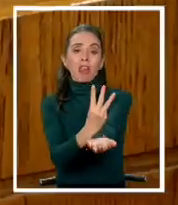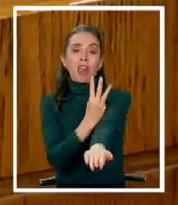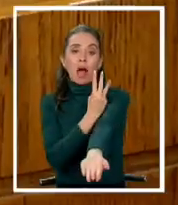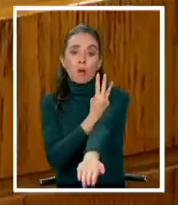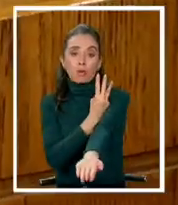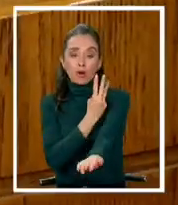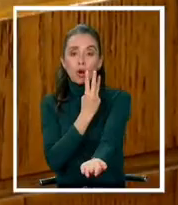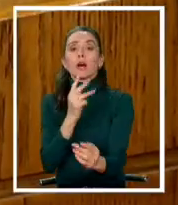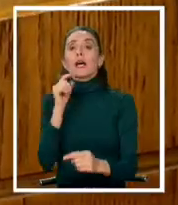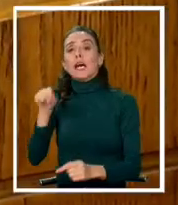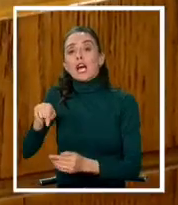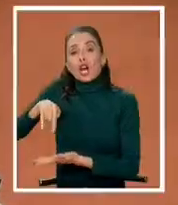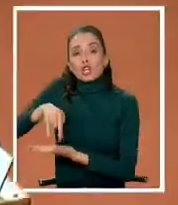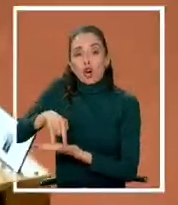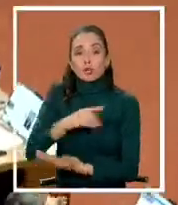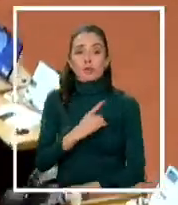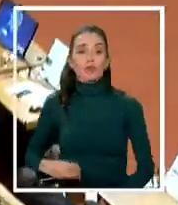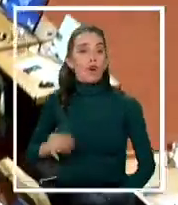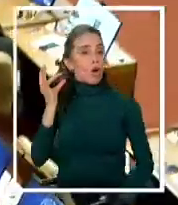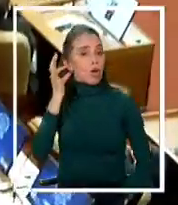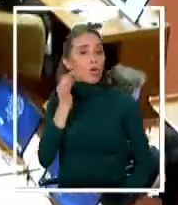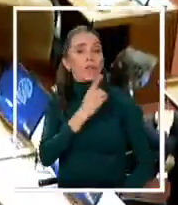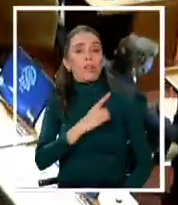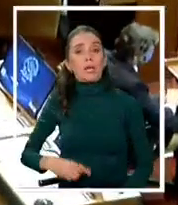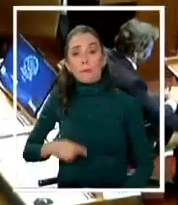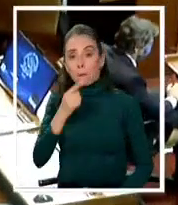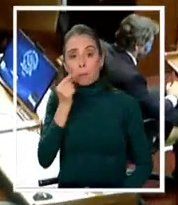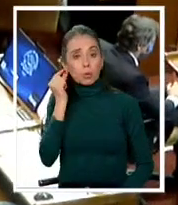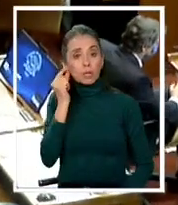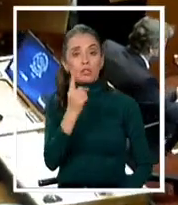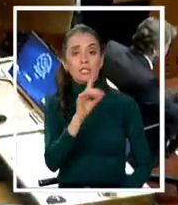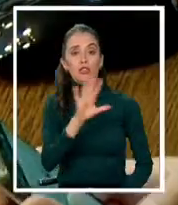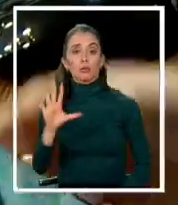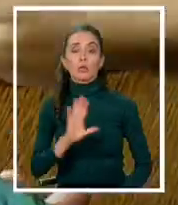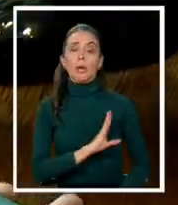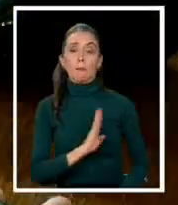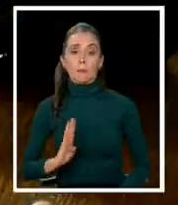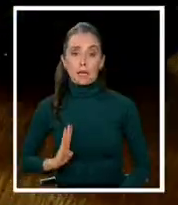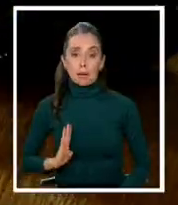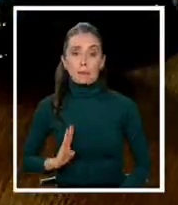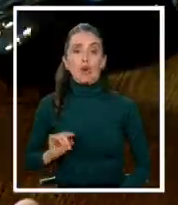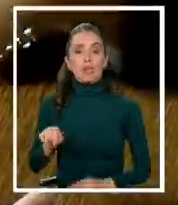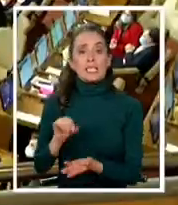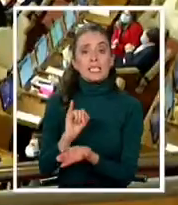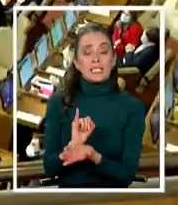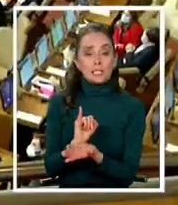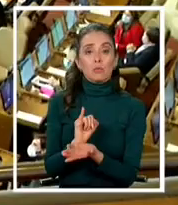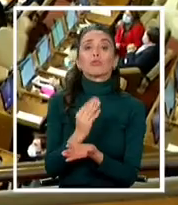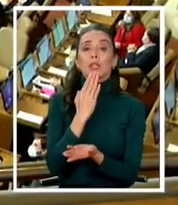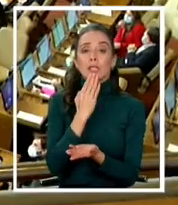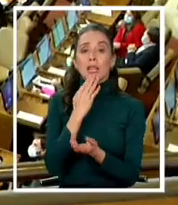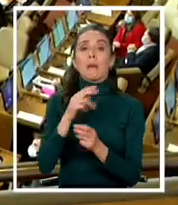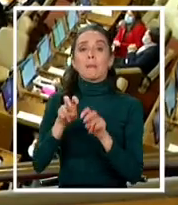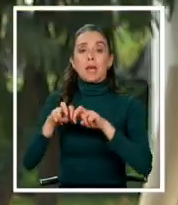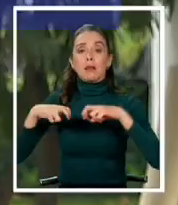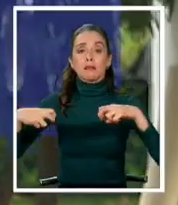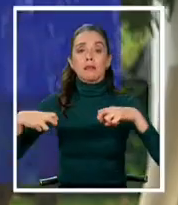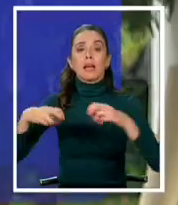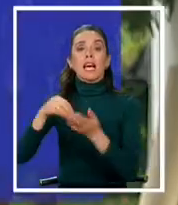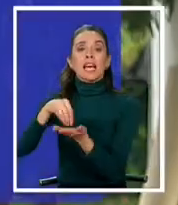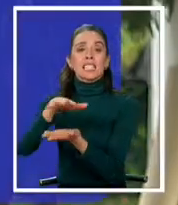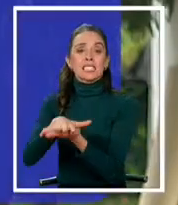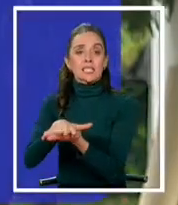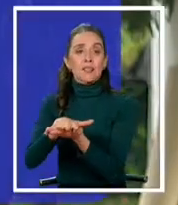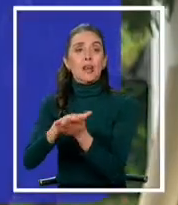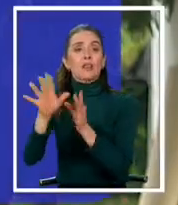caso del Congreso de Diputadas y Diputados, se proyectan 155 integrantes, una institución que también tendría escaños reservados. Son